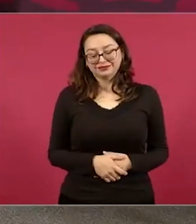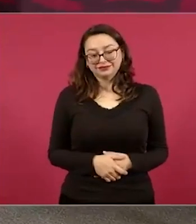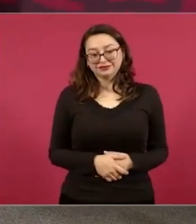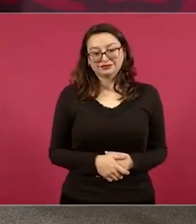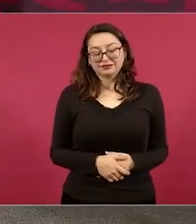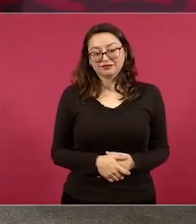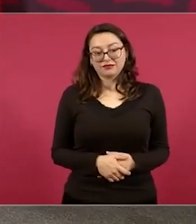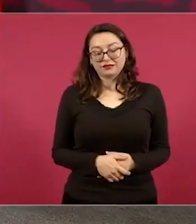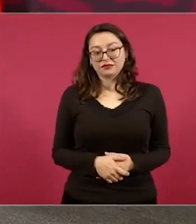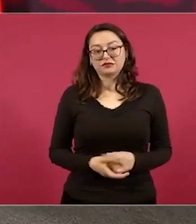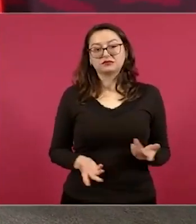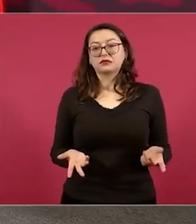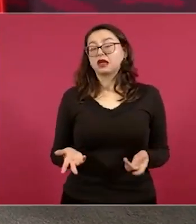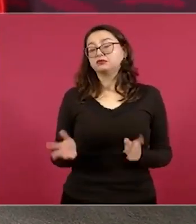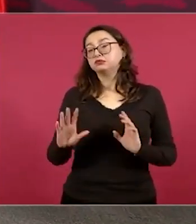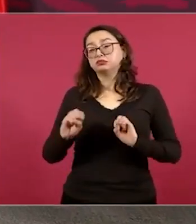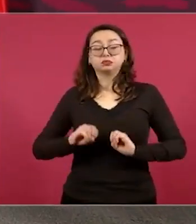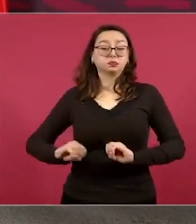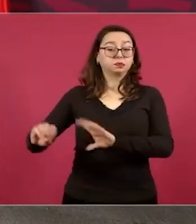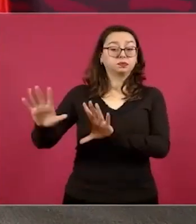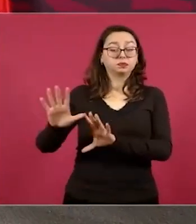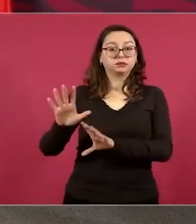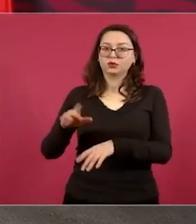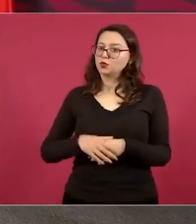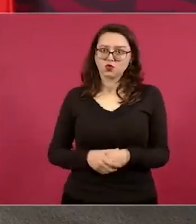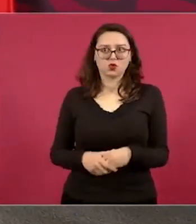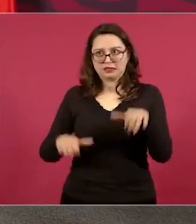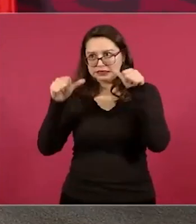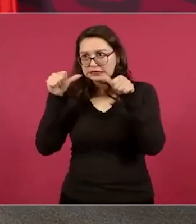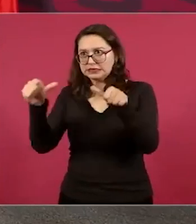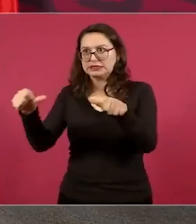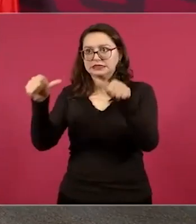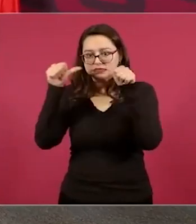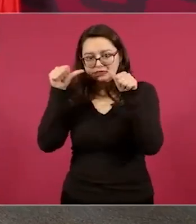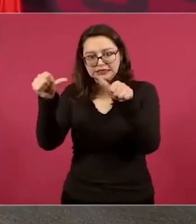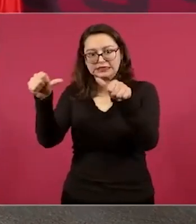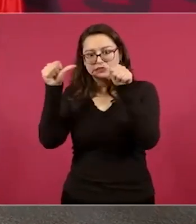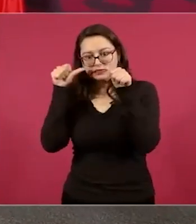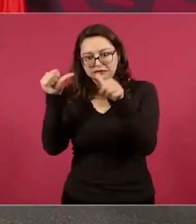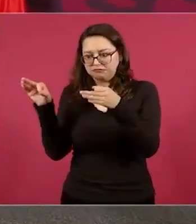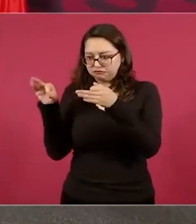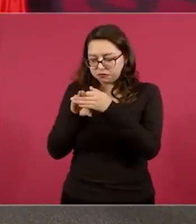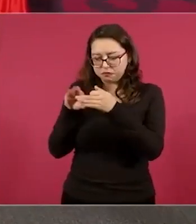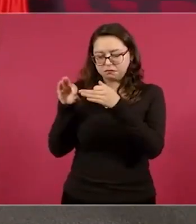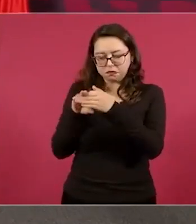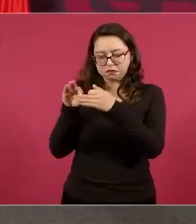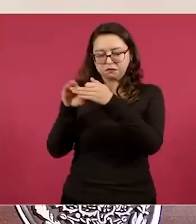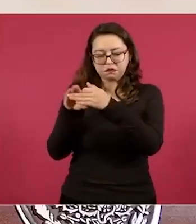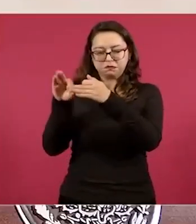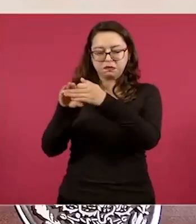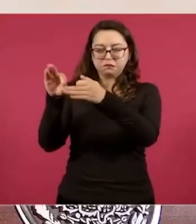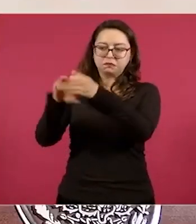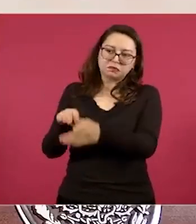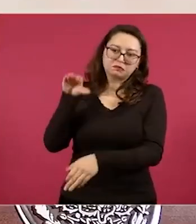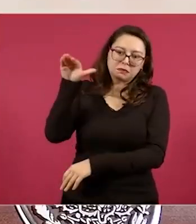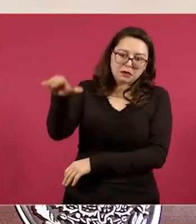continuidad que yo espero que se dé, porque era mucho el atraso, el rezago, y se sentaron las bases y ya es una realidad que funciona el humanismo mexicano,